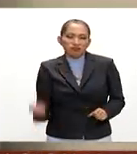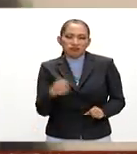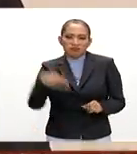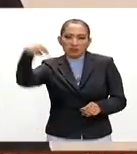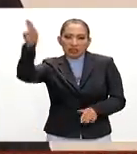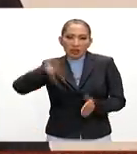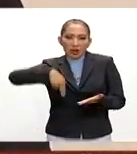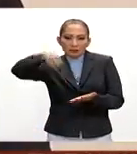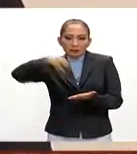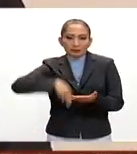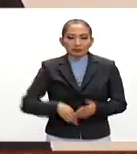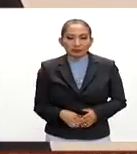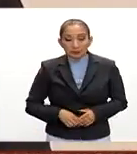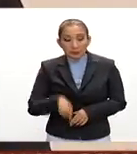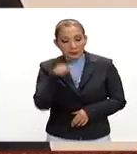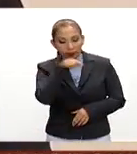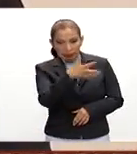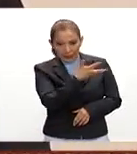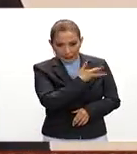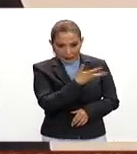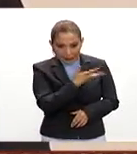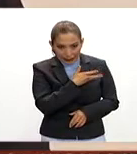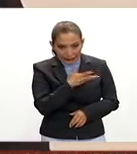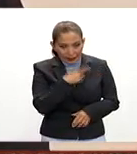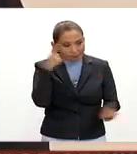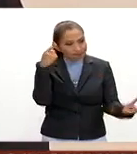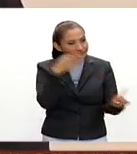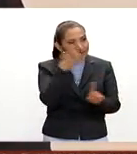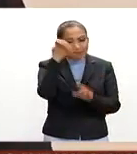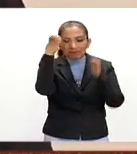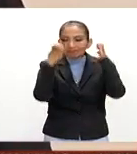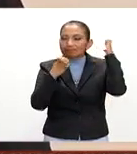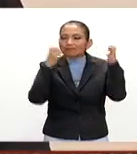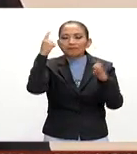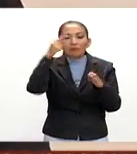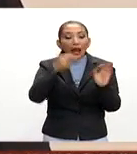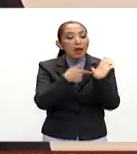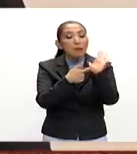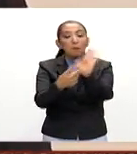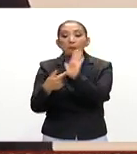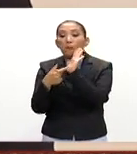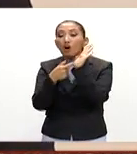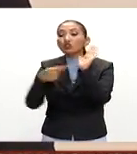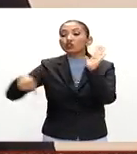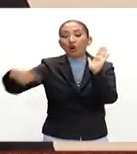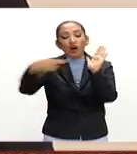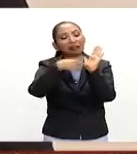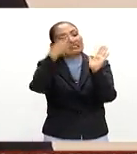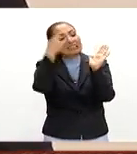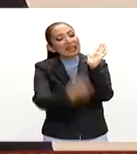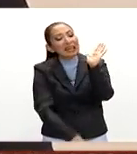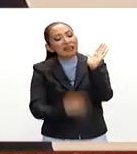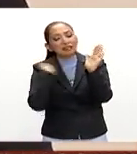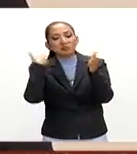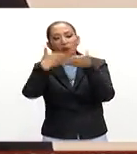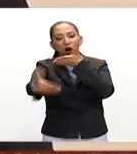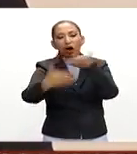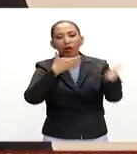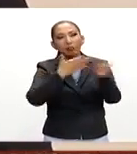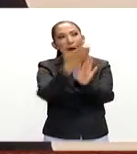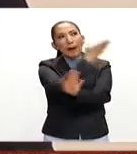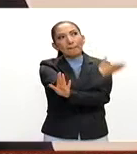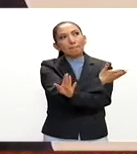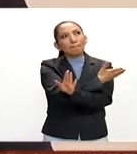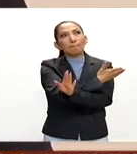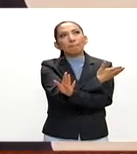lo que tiene como finalidad de esta exposición es mostrar como México fue parte de las vanguardias en la